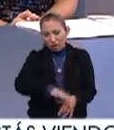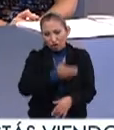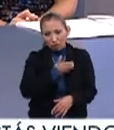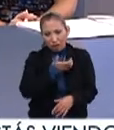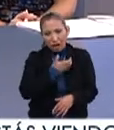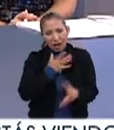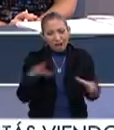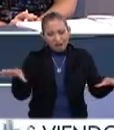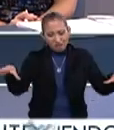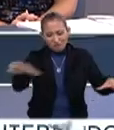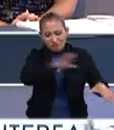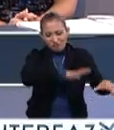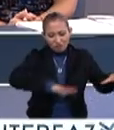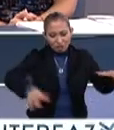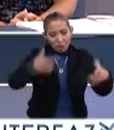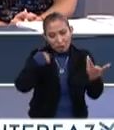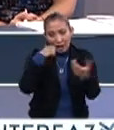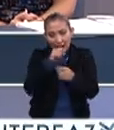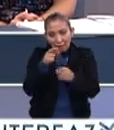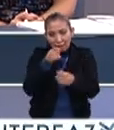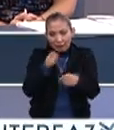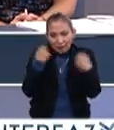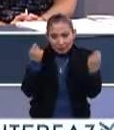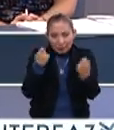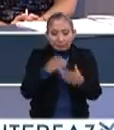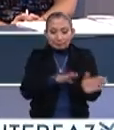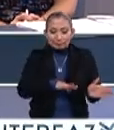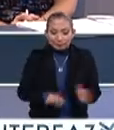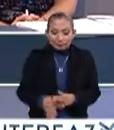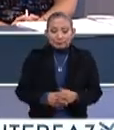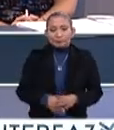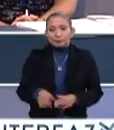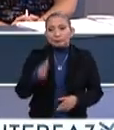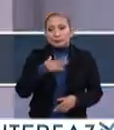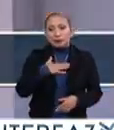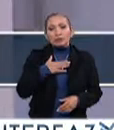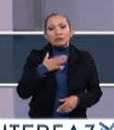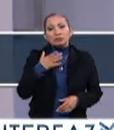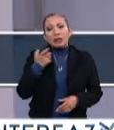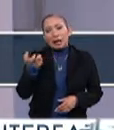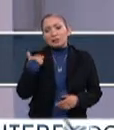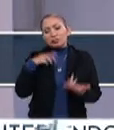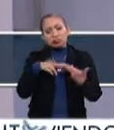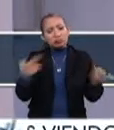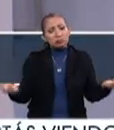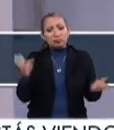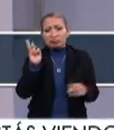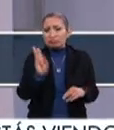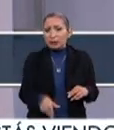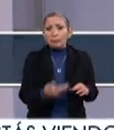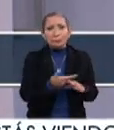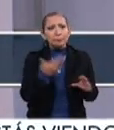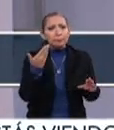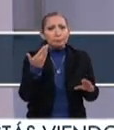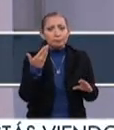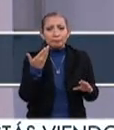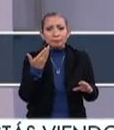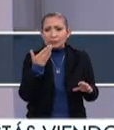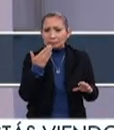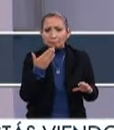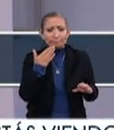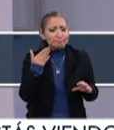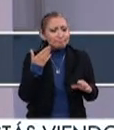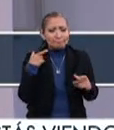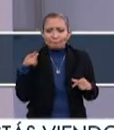podíamos no ser parte, ¿no? De este festival. Y bueno, pues fue una, ha sido una relación, la verdad, como muy, muy